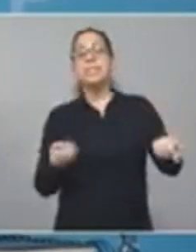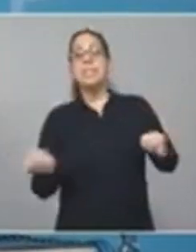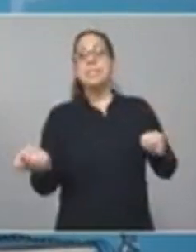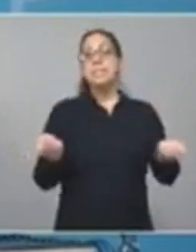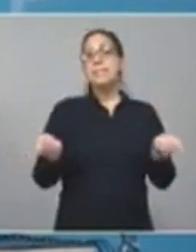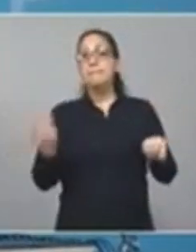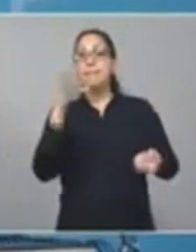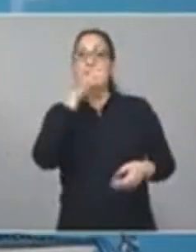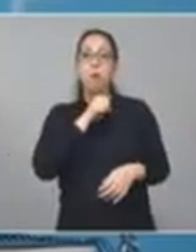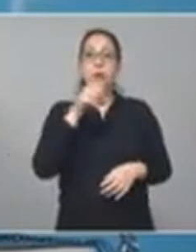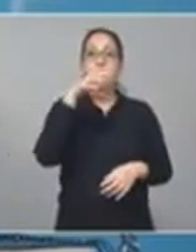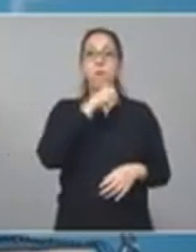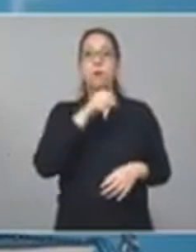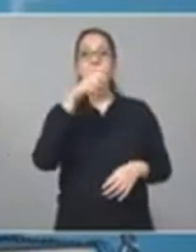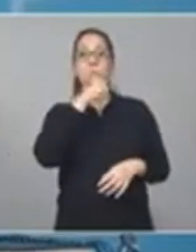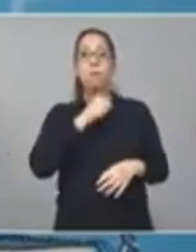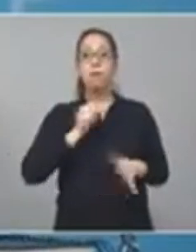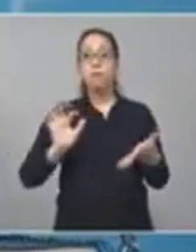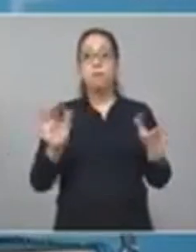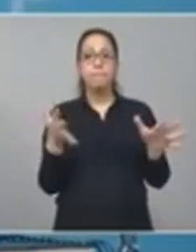amortiguar de alguna manera.